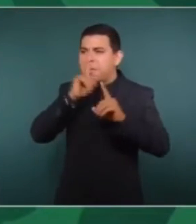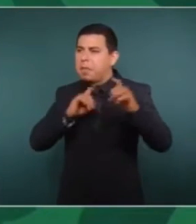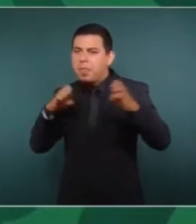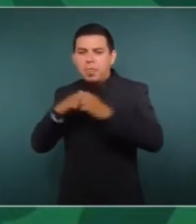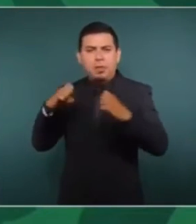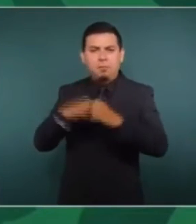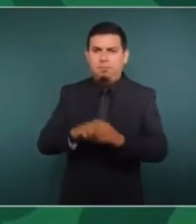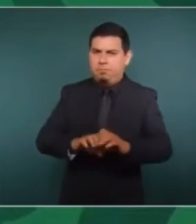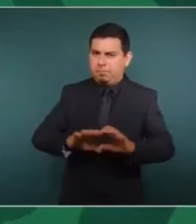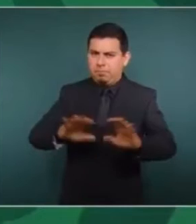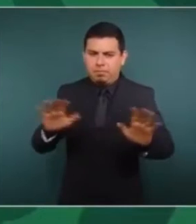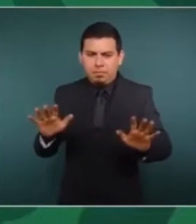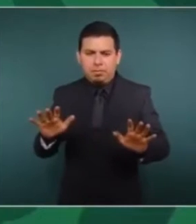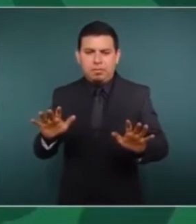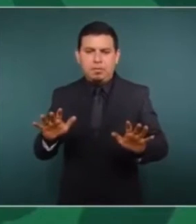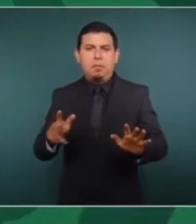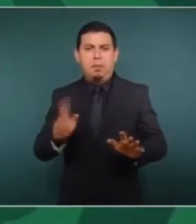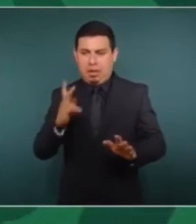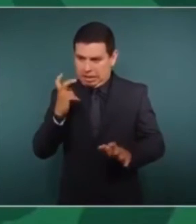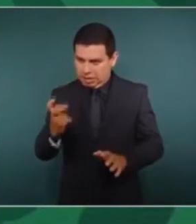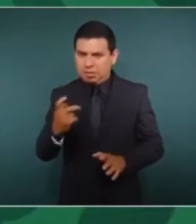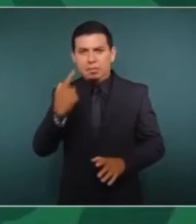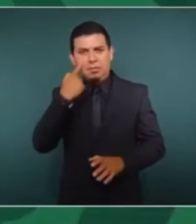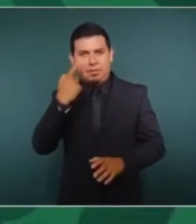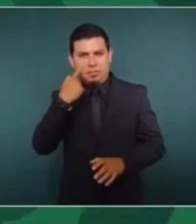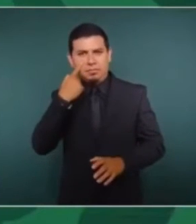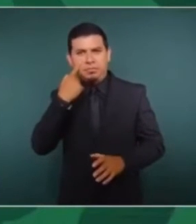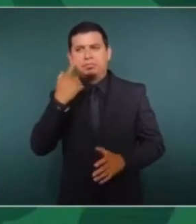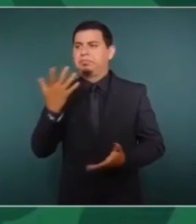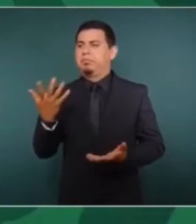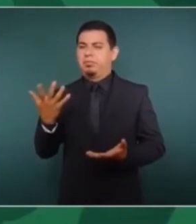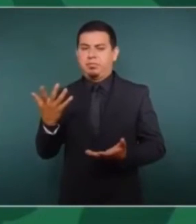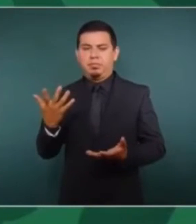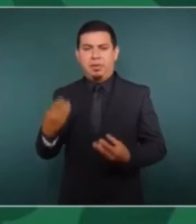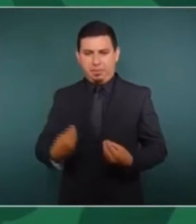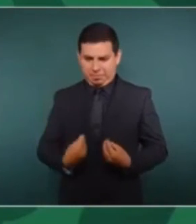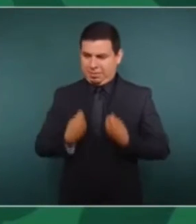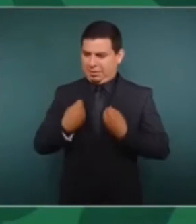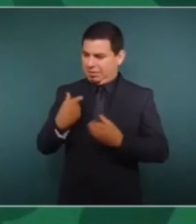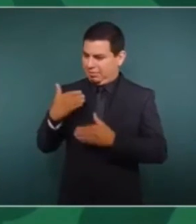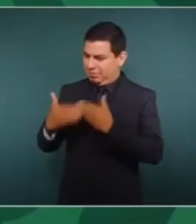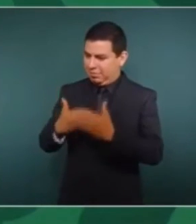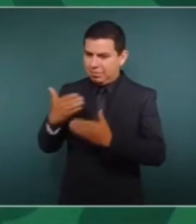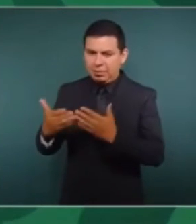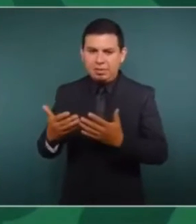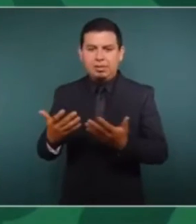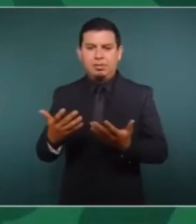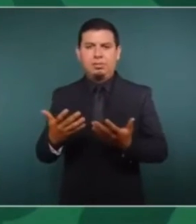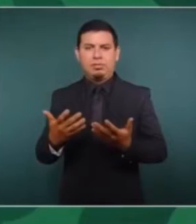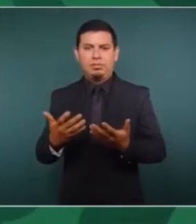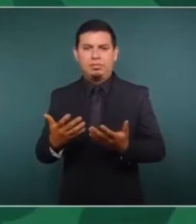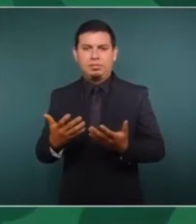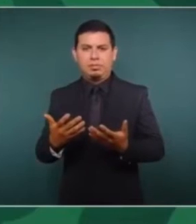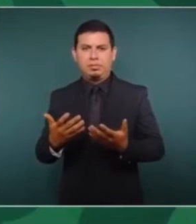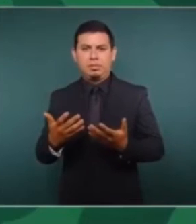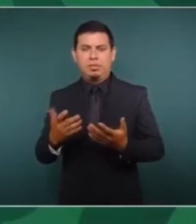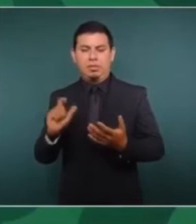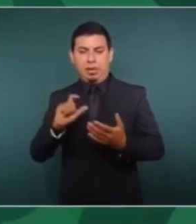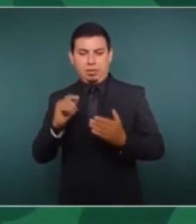Pero miren cómo es la vida, las vueltas que da la vida.